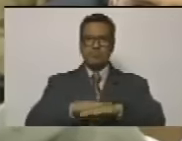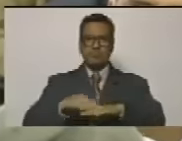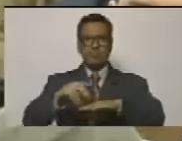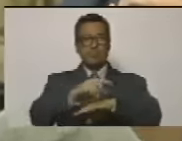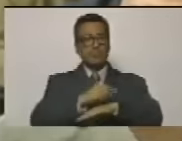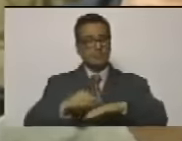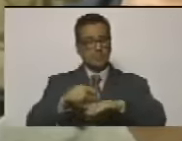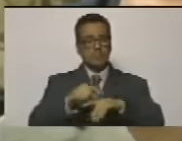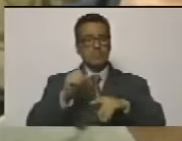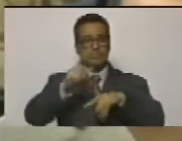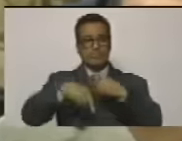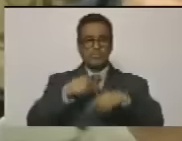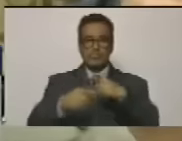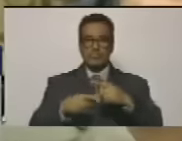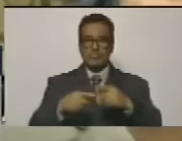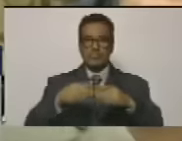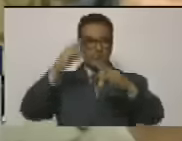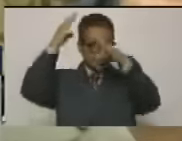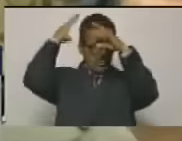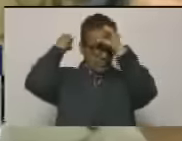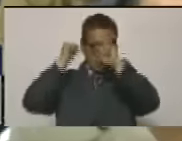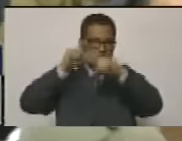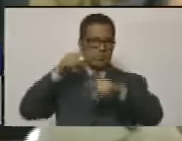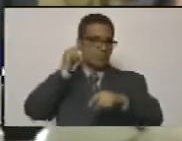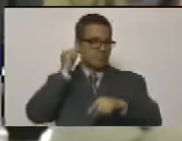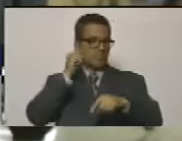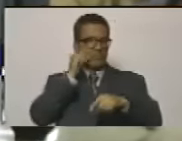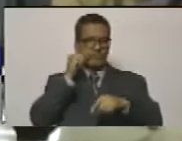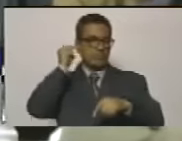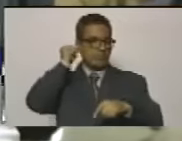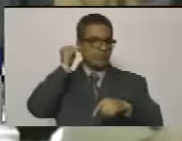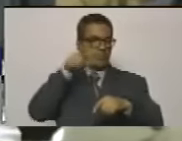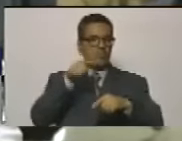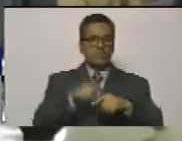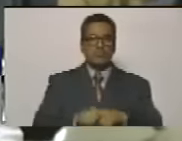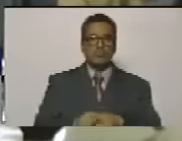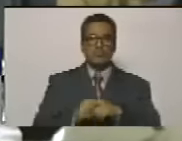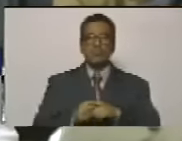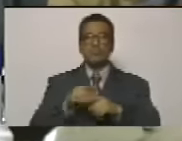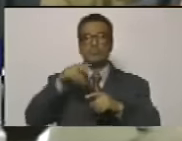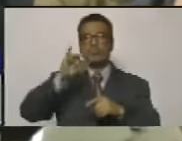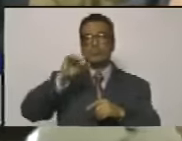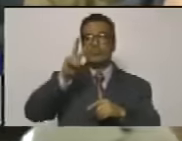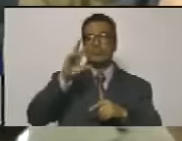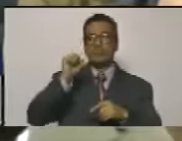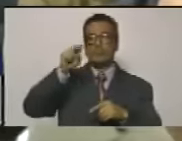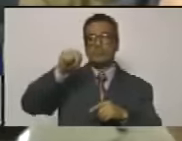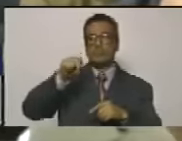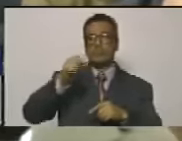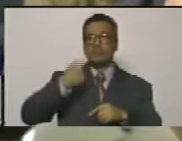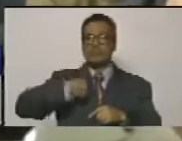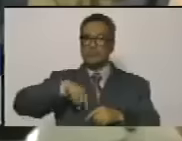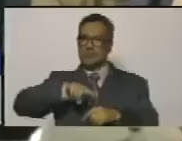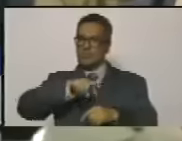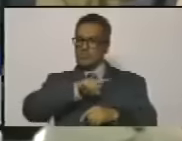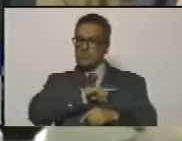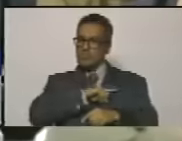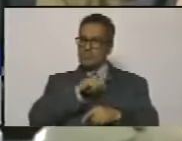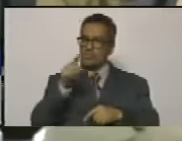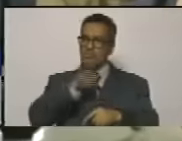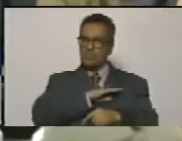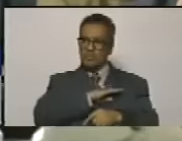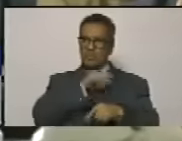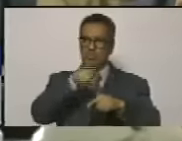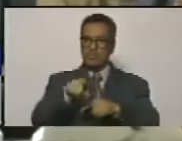embajadores y embajadoras, y encabezada por nuestro canciller, Iván Gil. Nosotros, desde acá,